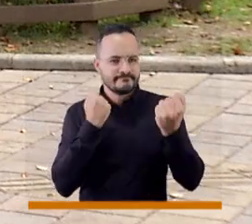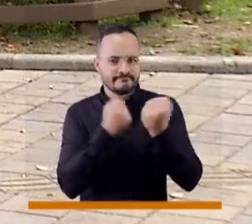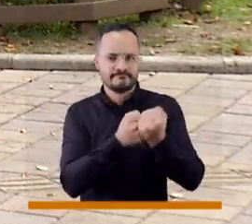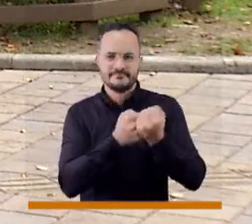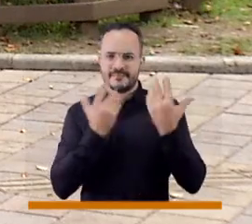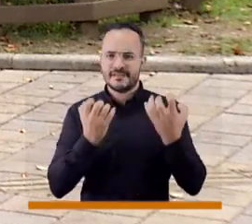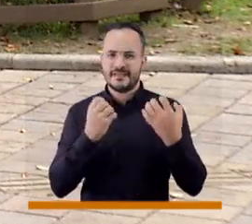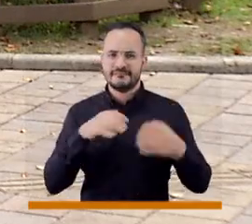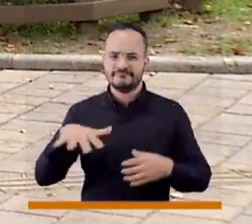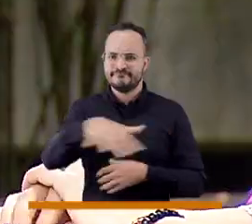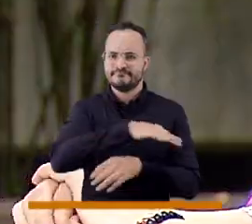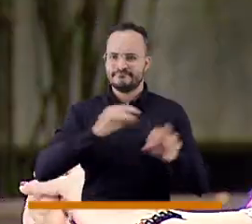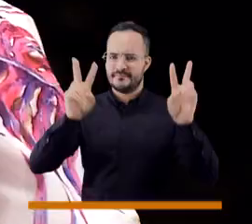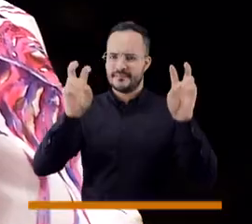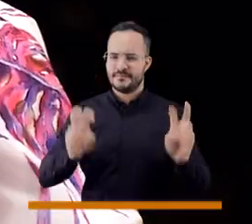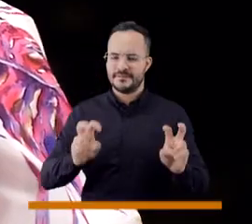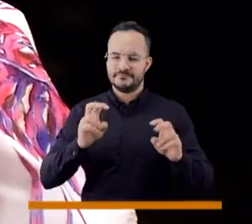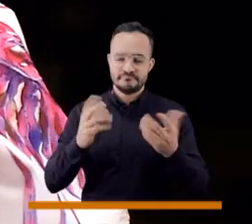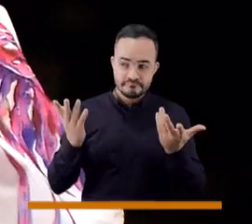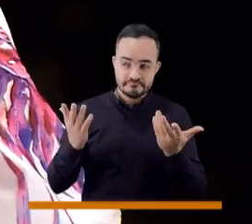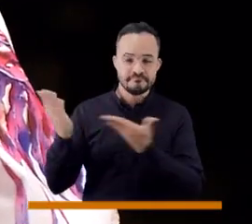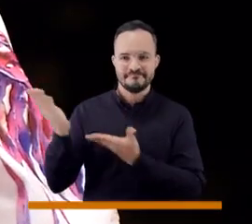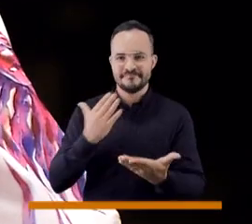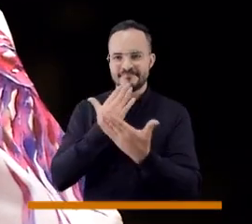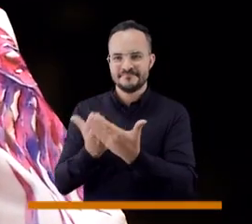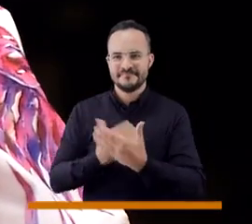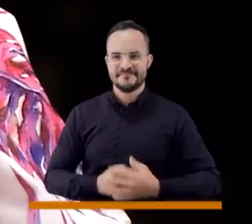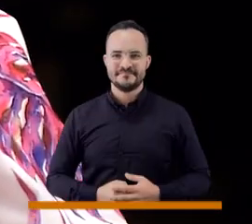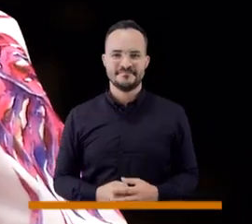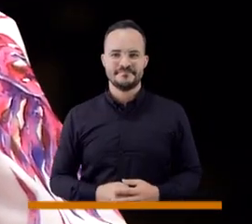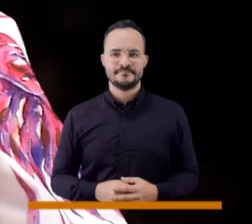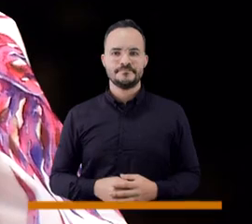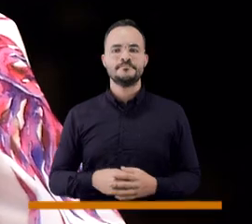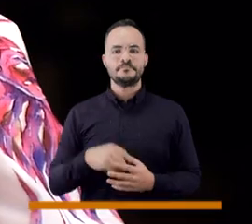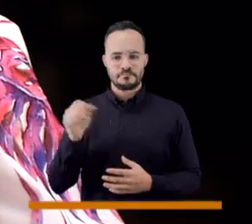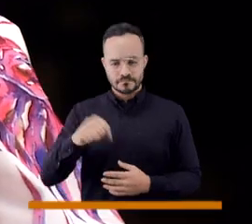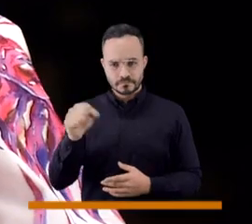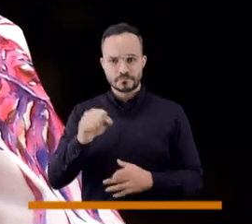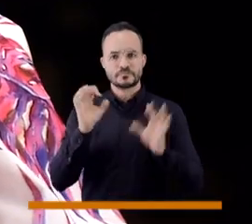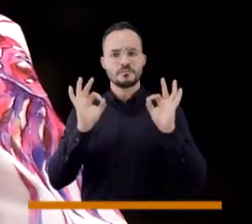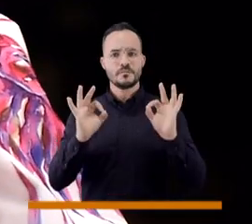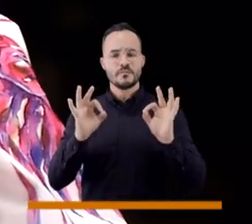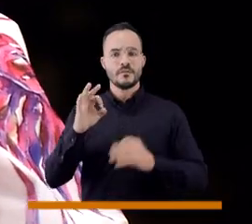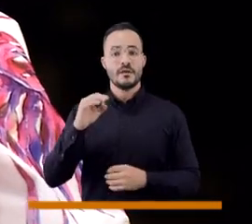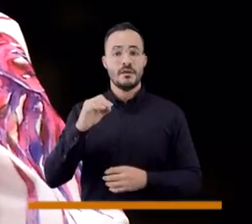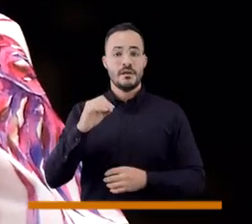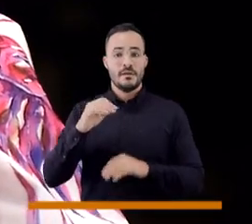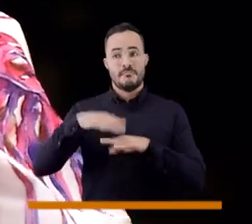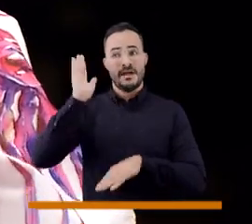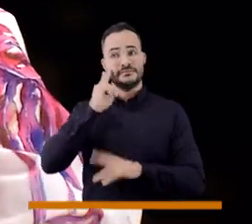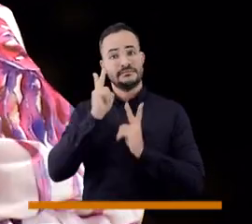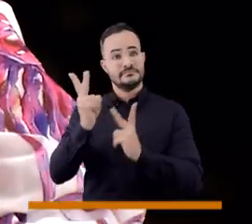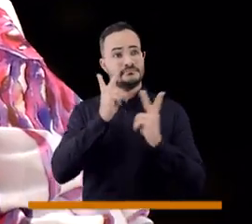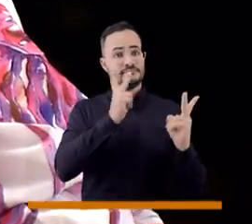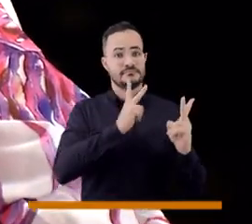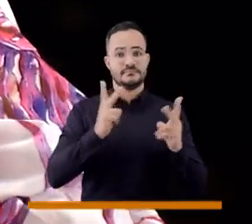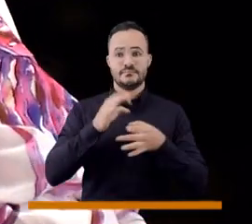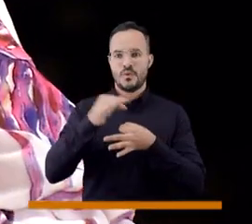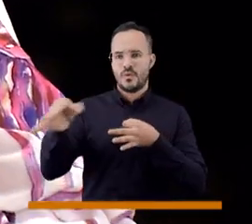nuestro distrito. Bienvenida y gracias. Básicamente los corregimientos siempre han estado